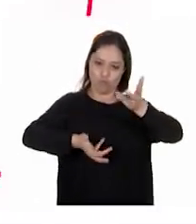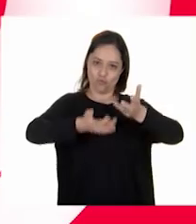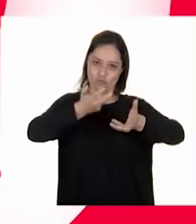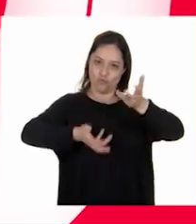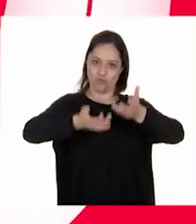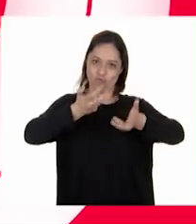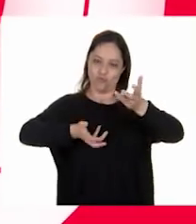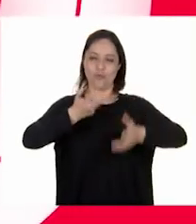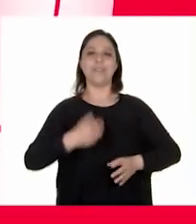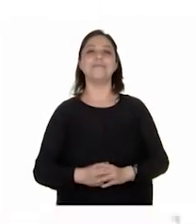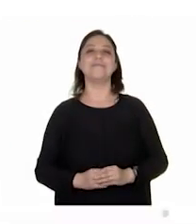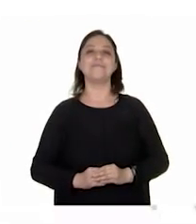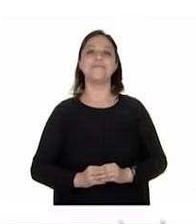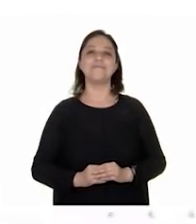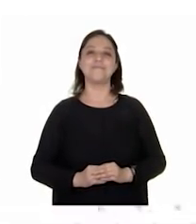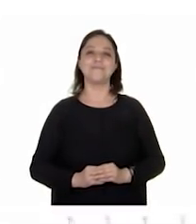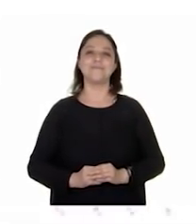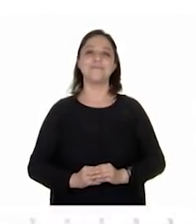Ay, qué rico.